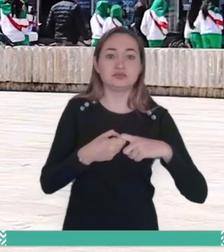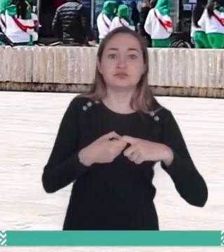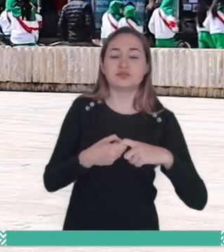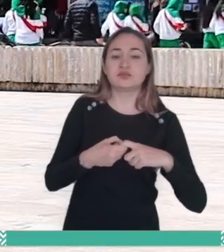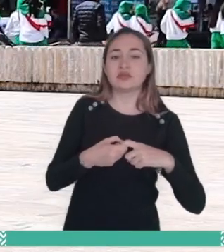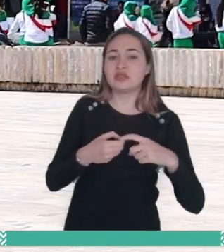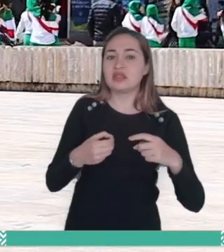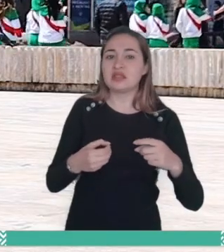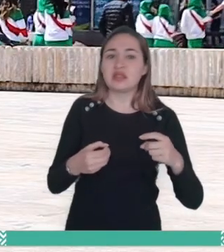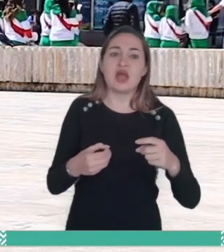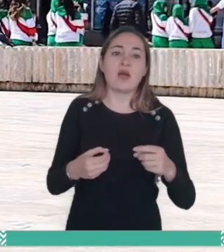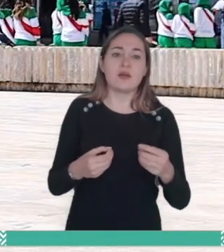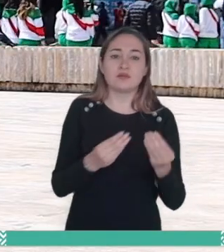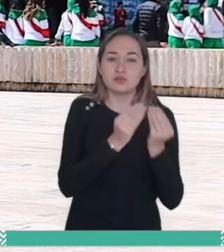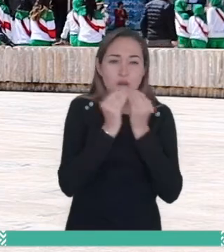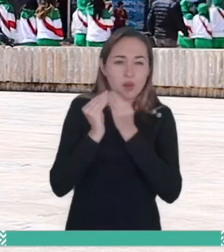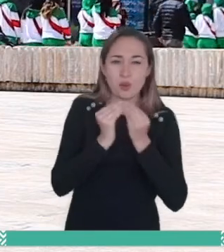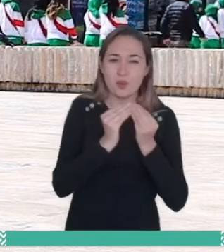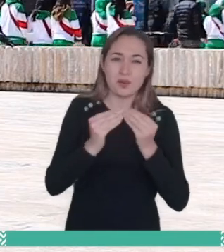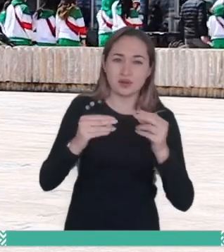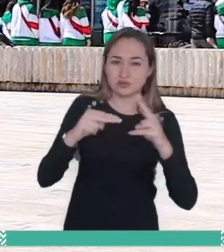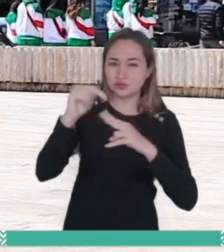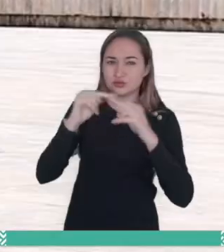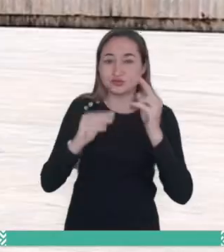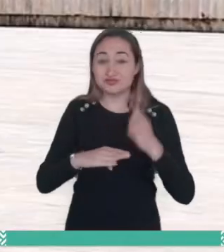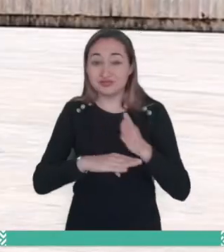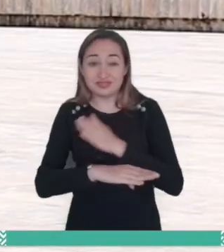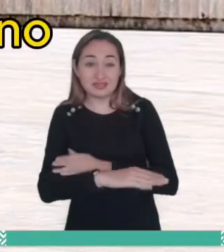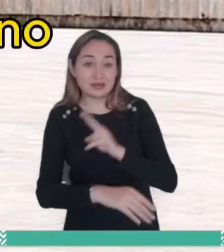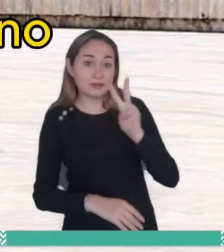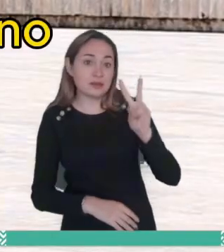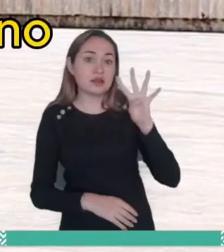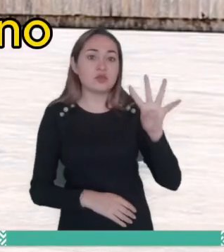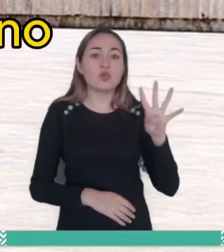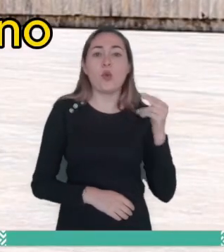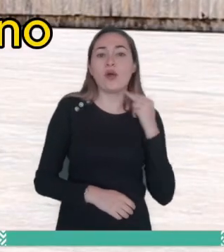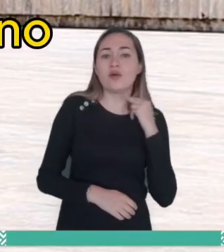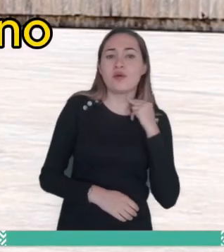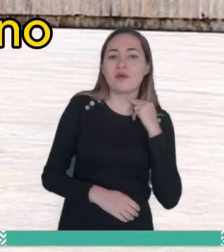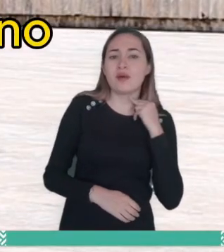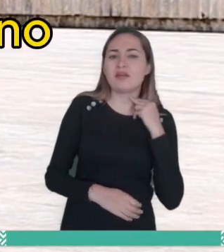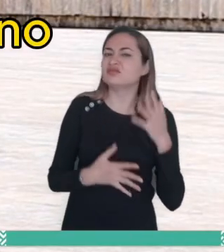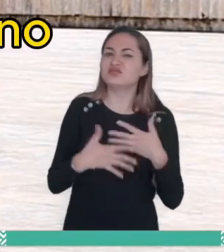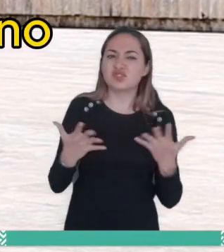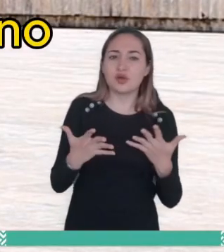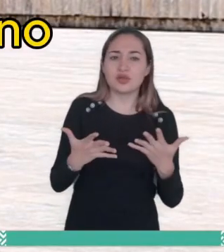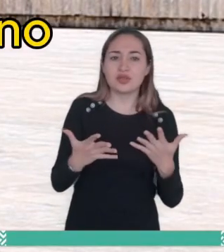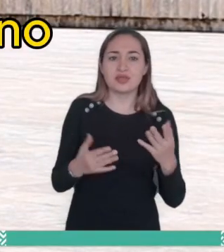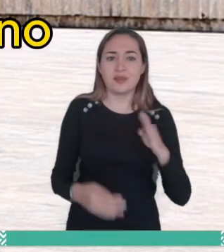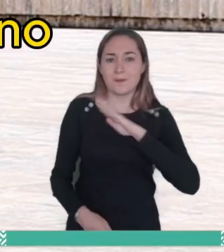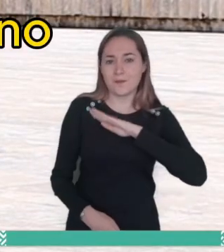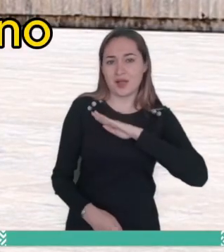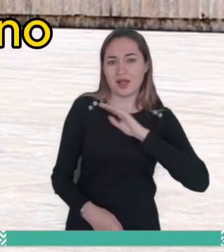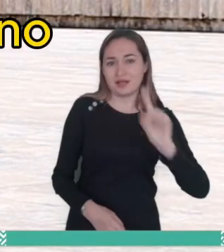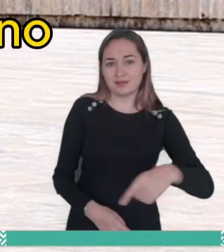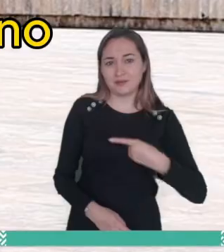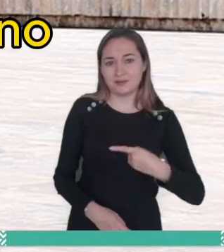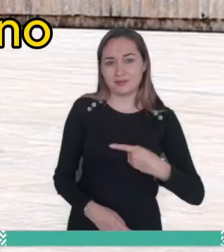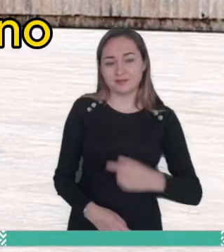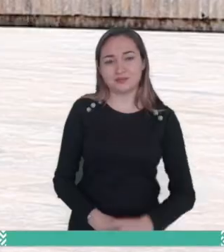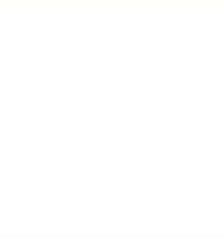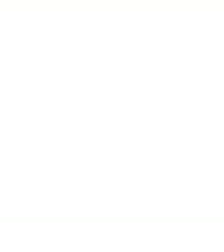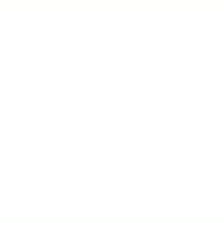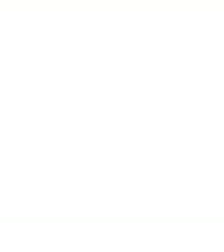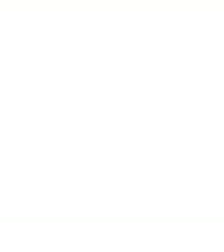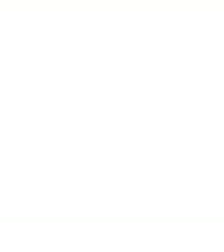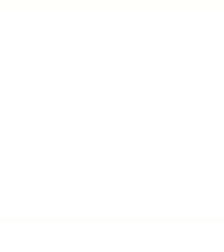en las vacancias que existen en el Consejo Territorial de Planeación. Háganlo antes del 29 de noviembre en las oficinas de atención al ciudadano en el